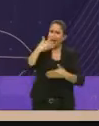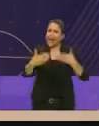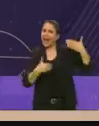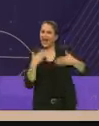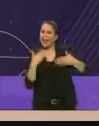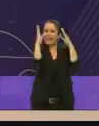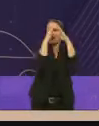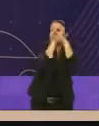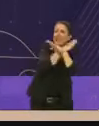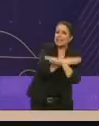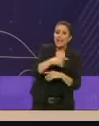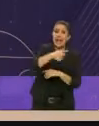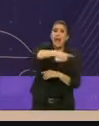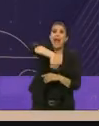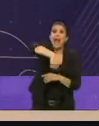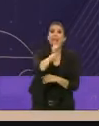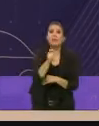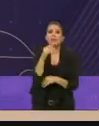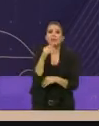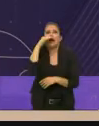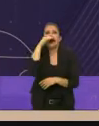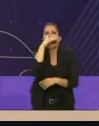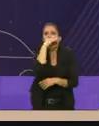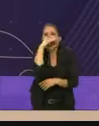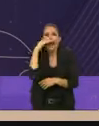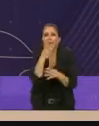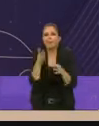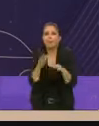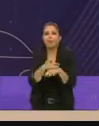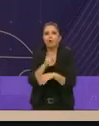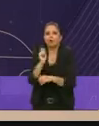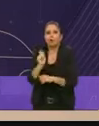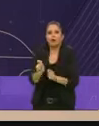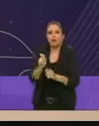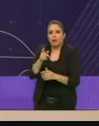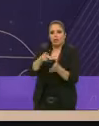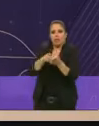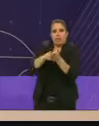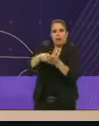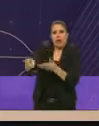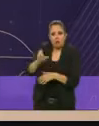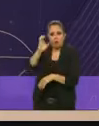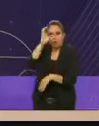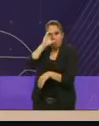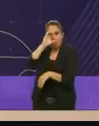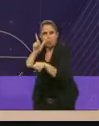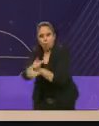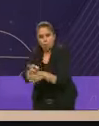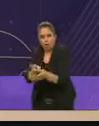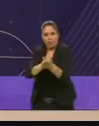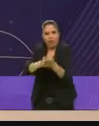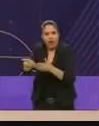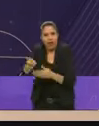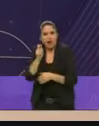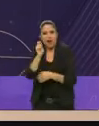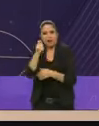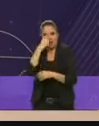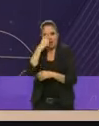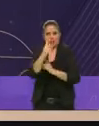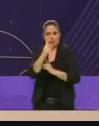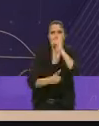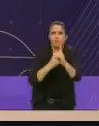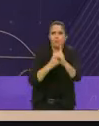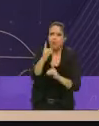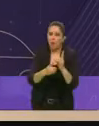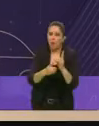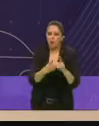defendemos la gratuidad porque se trata de derechos, de derecho a la cultura y el derecho al deporte. Así